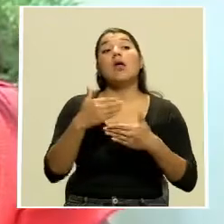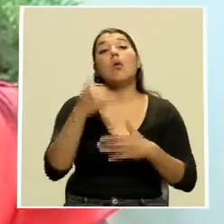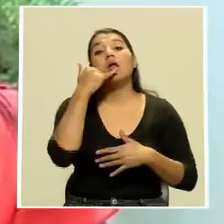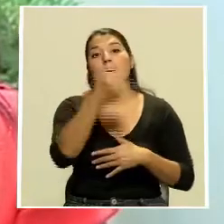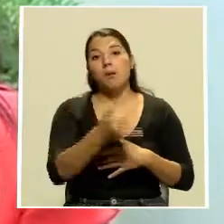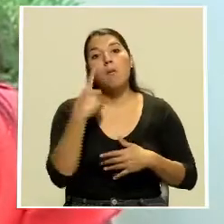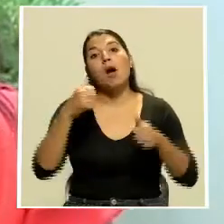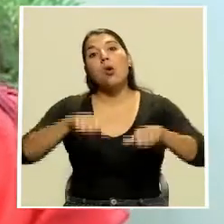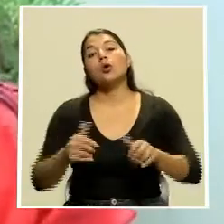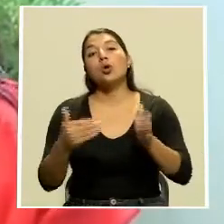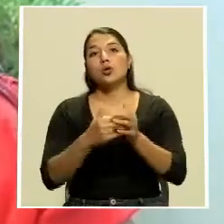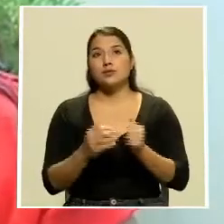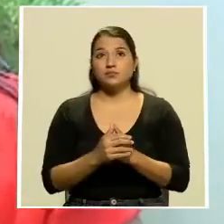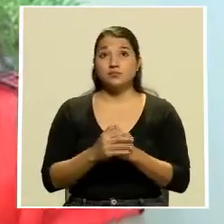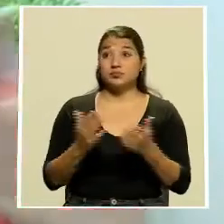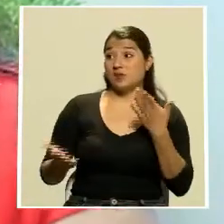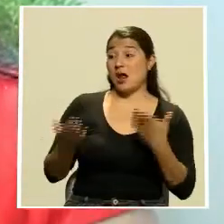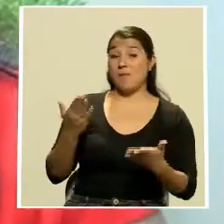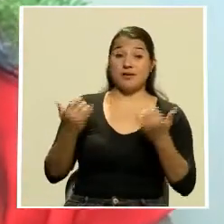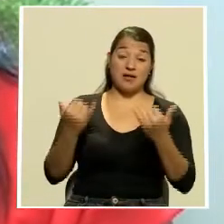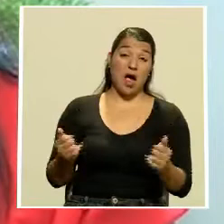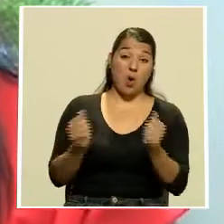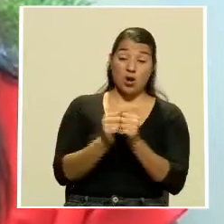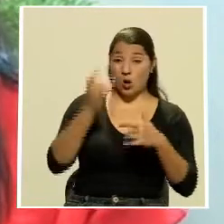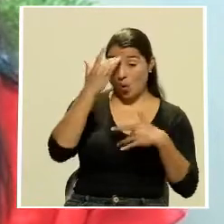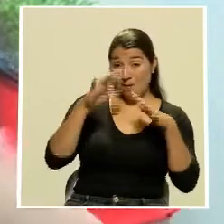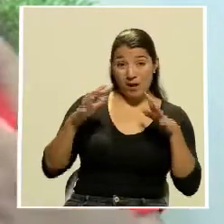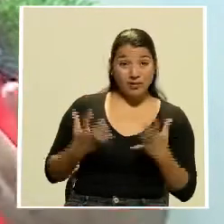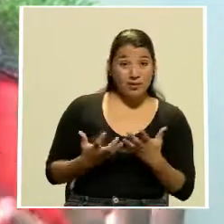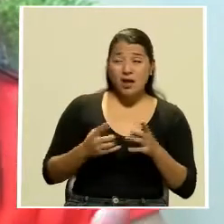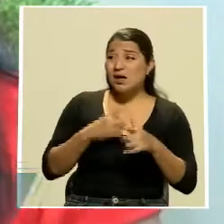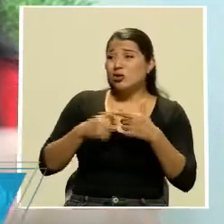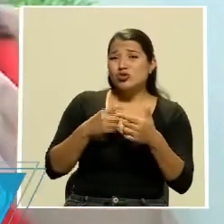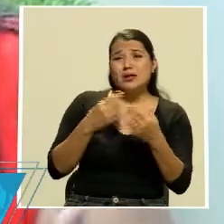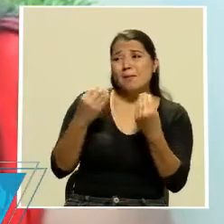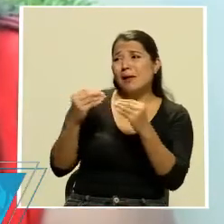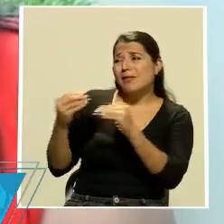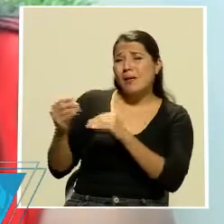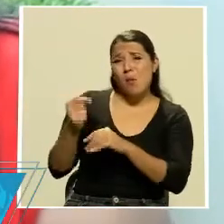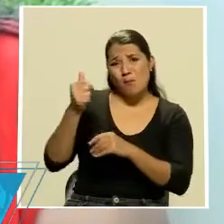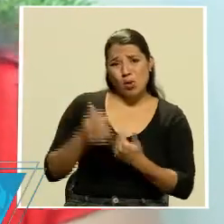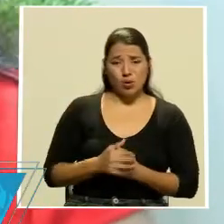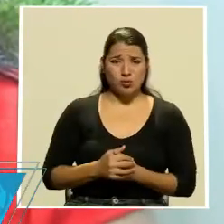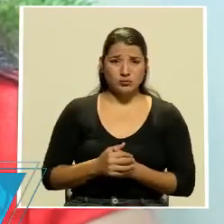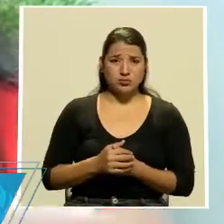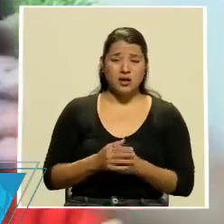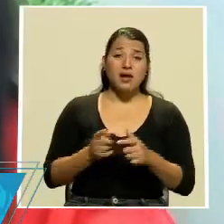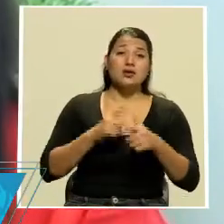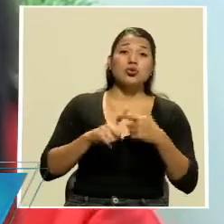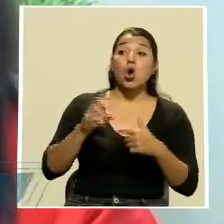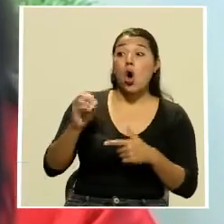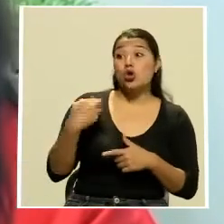Nosotros ahora con lo de la pandemia, verdad, que muy poco nos están comprando, que hacemos es, o nos comemos el producto